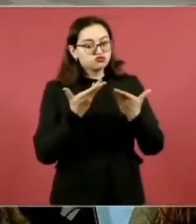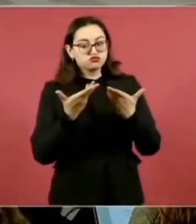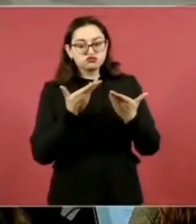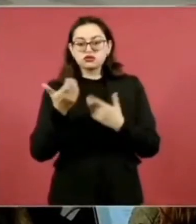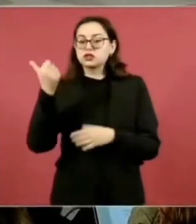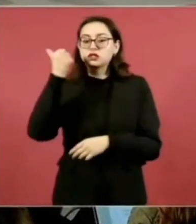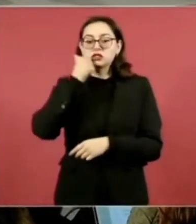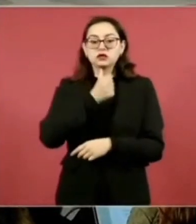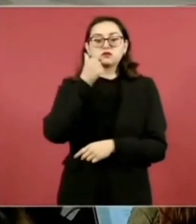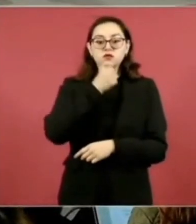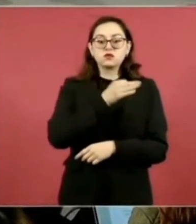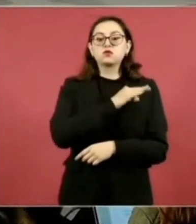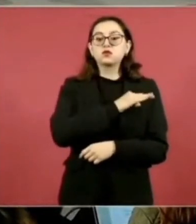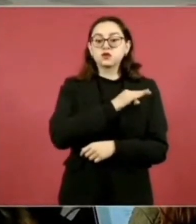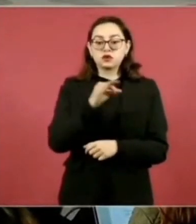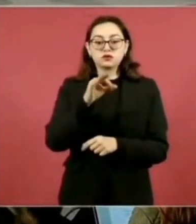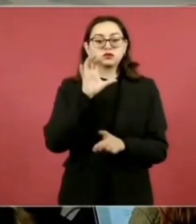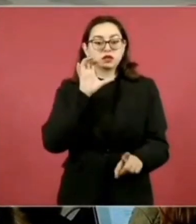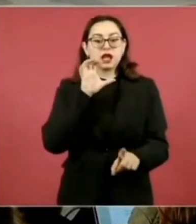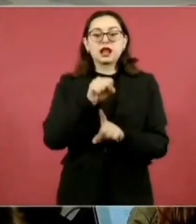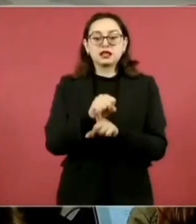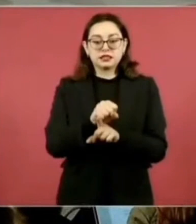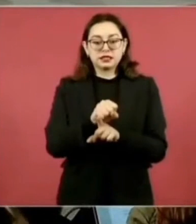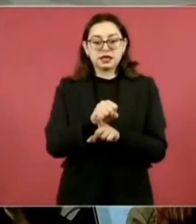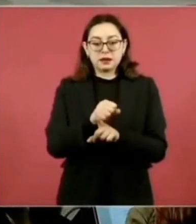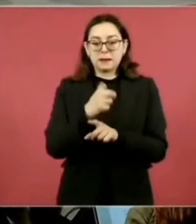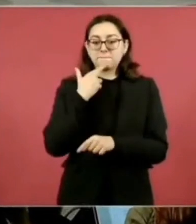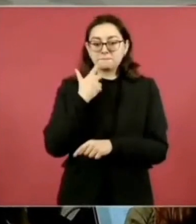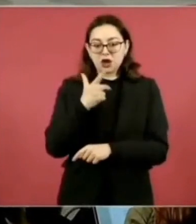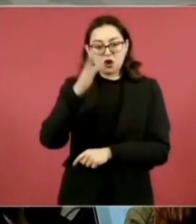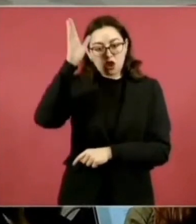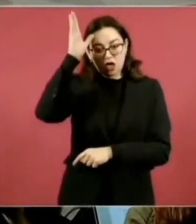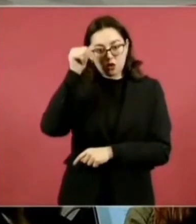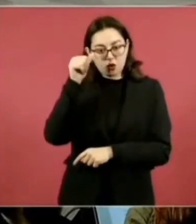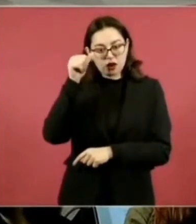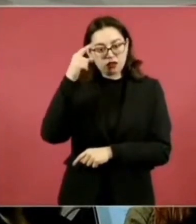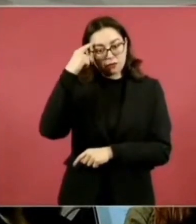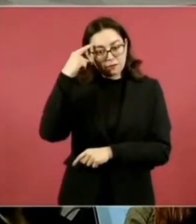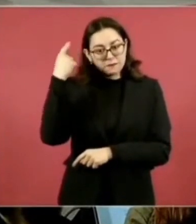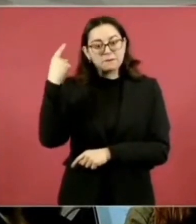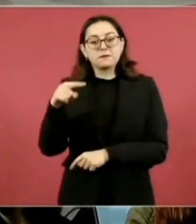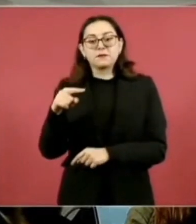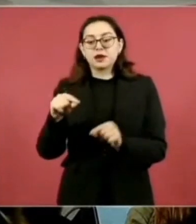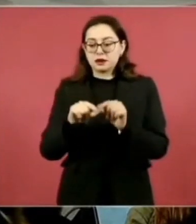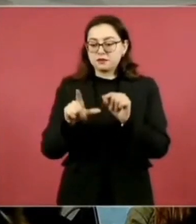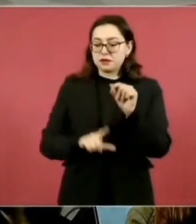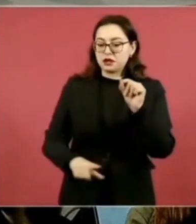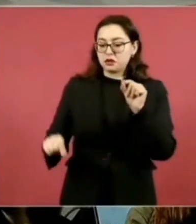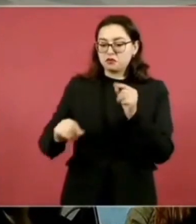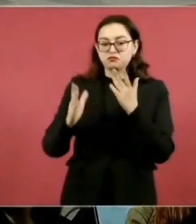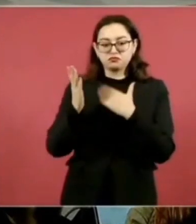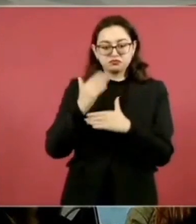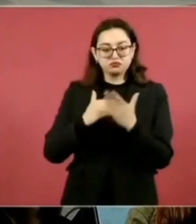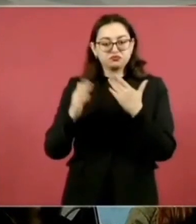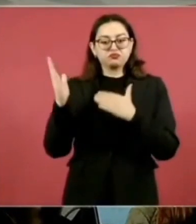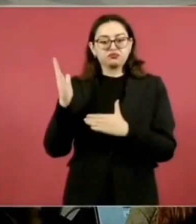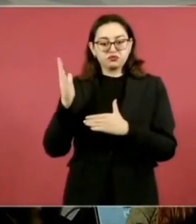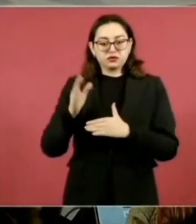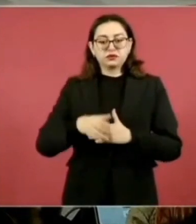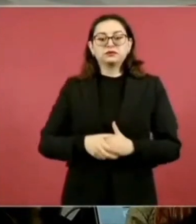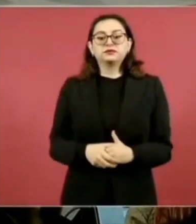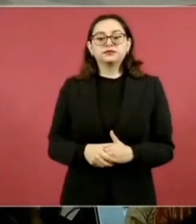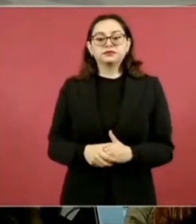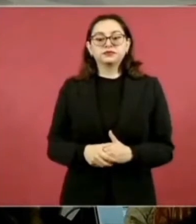siempre los mejores acuerdos para que a México le vaya bien y